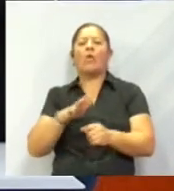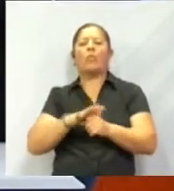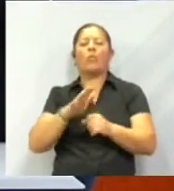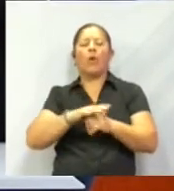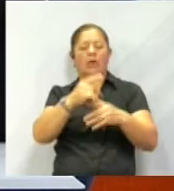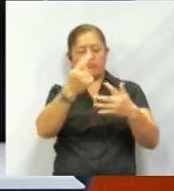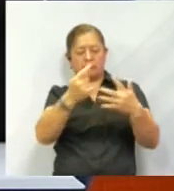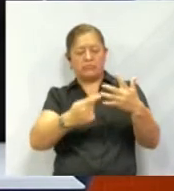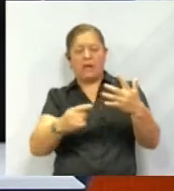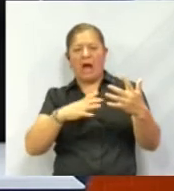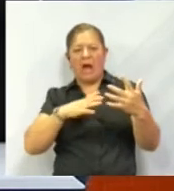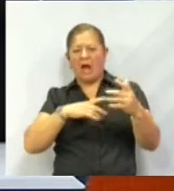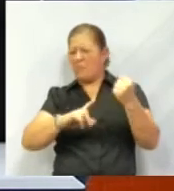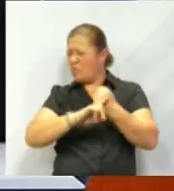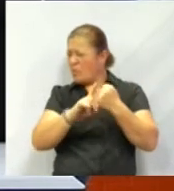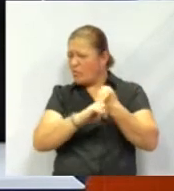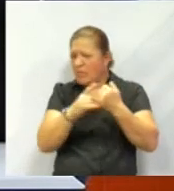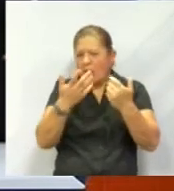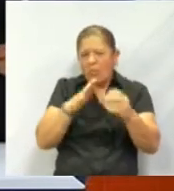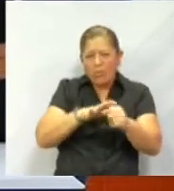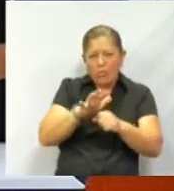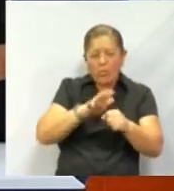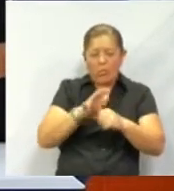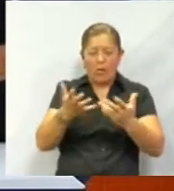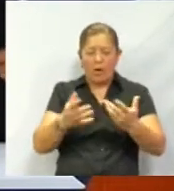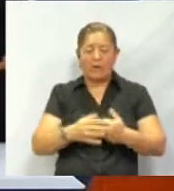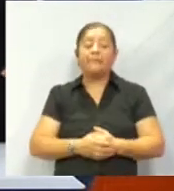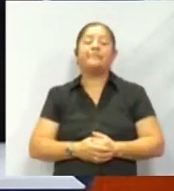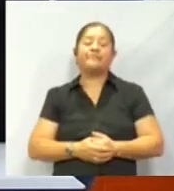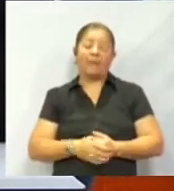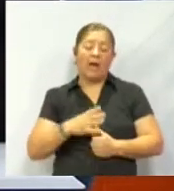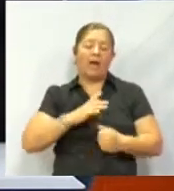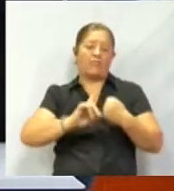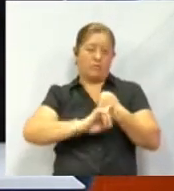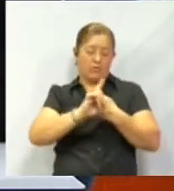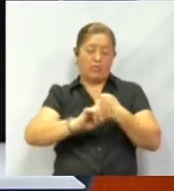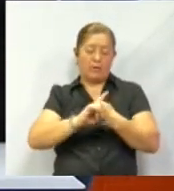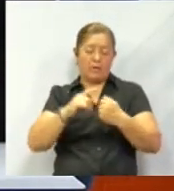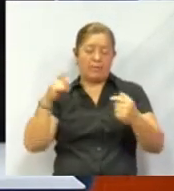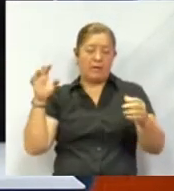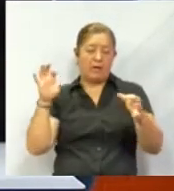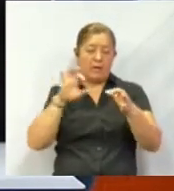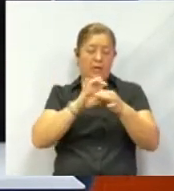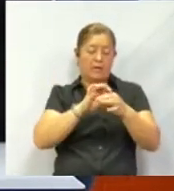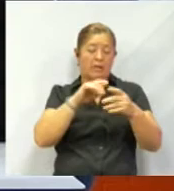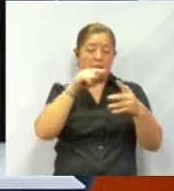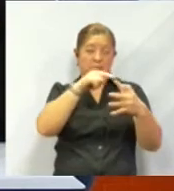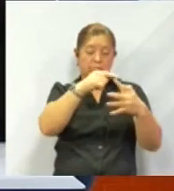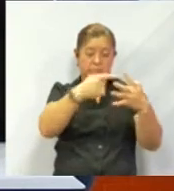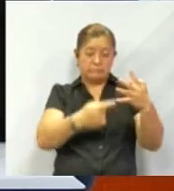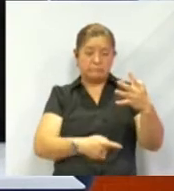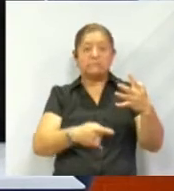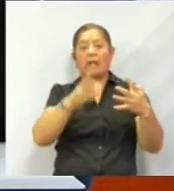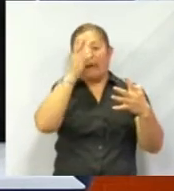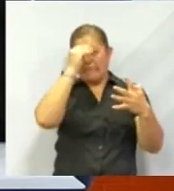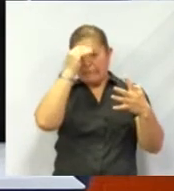afecta la discalculia? Pues tiene que ver con dificultades relacionadas con el aprendizaje del cálculo y dificultades